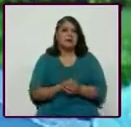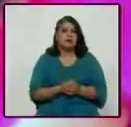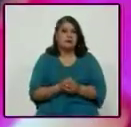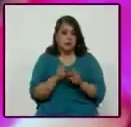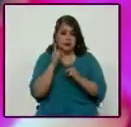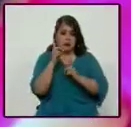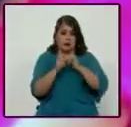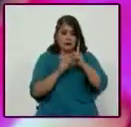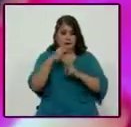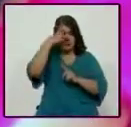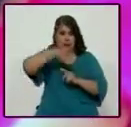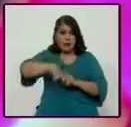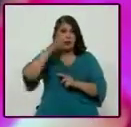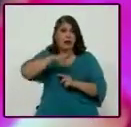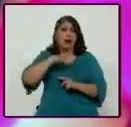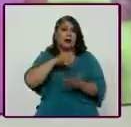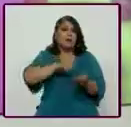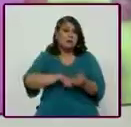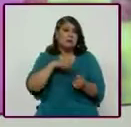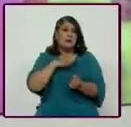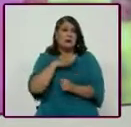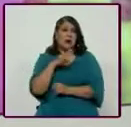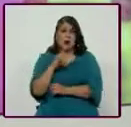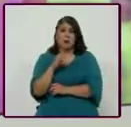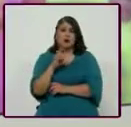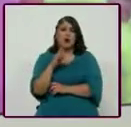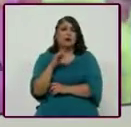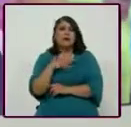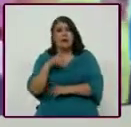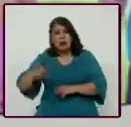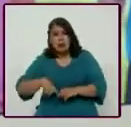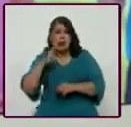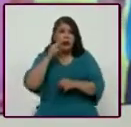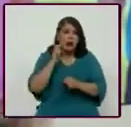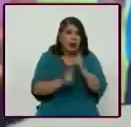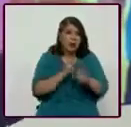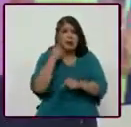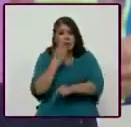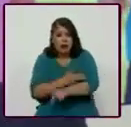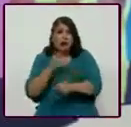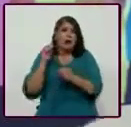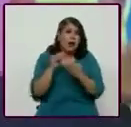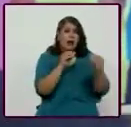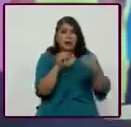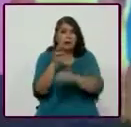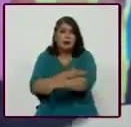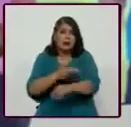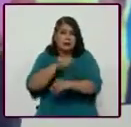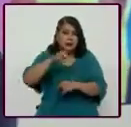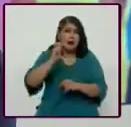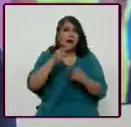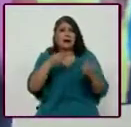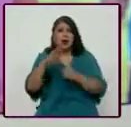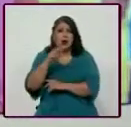mexicano está profundamente burocratizado. No queda claro por qué está aquí la CONADI y el Comité Olímpico se entienden o